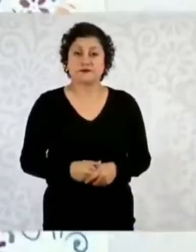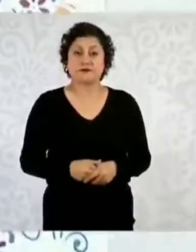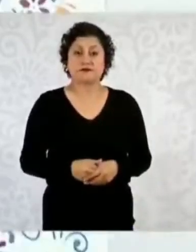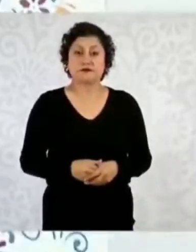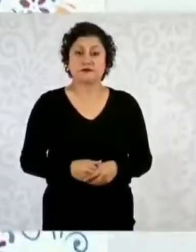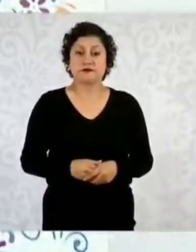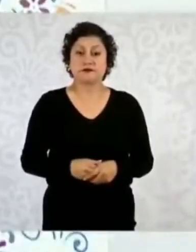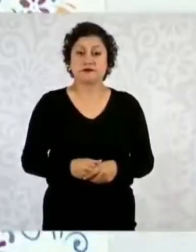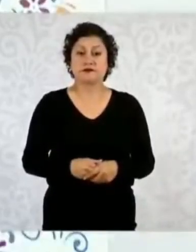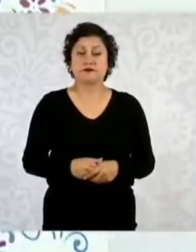A ver acá.